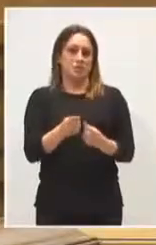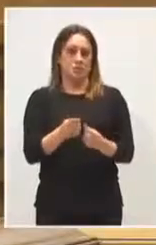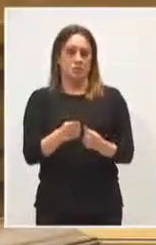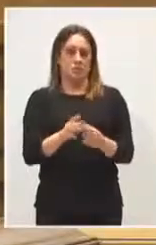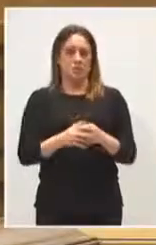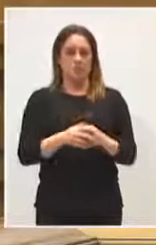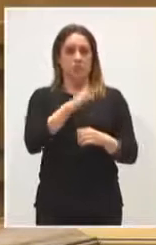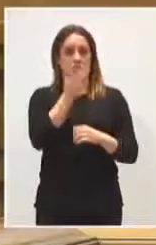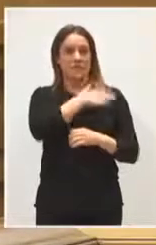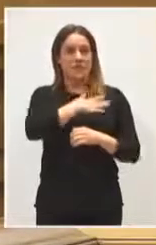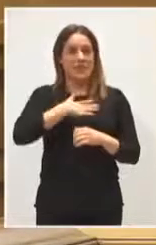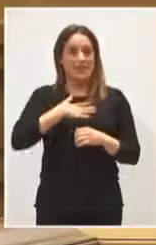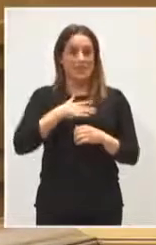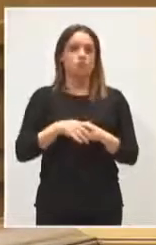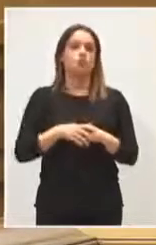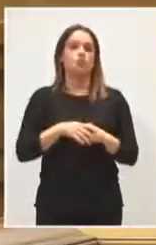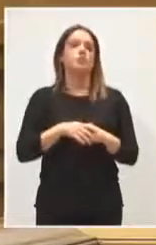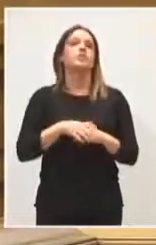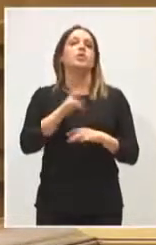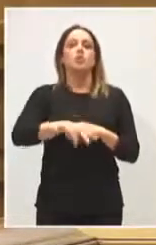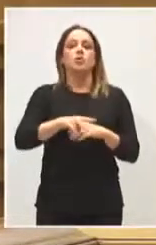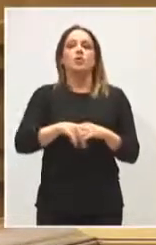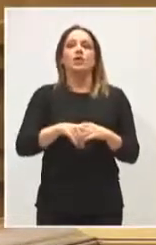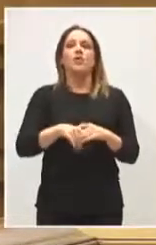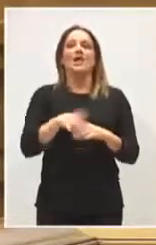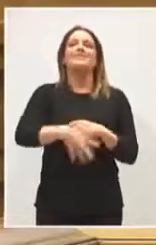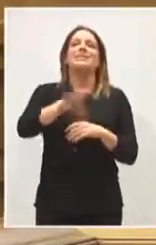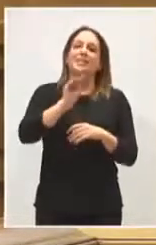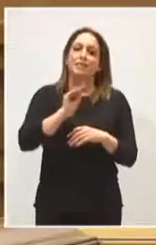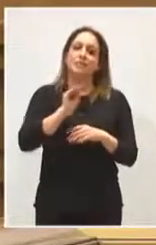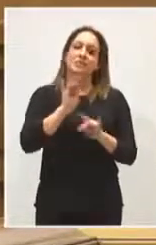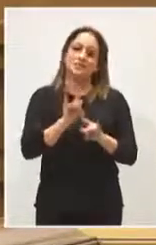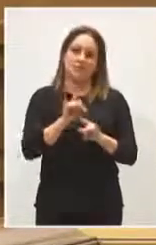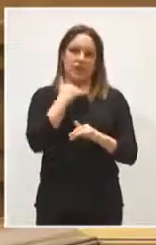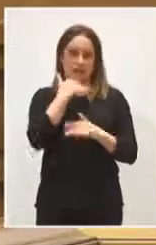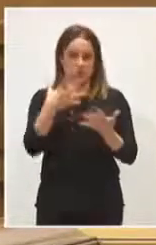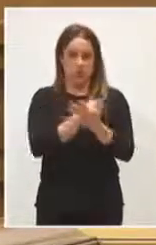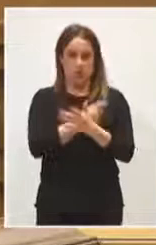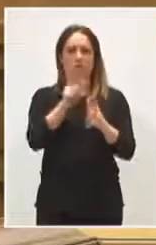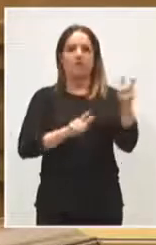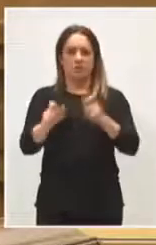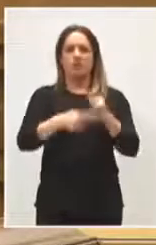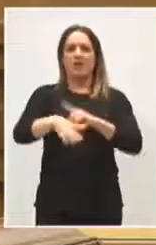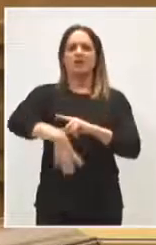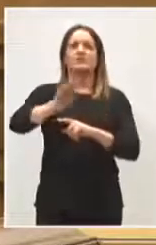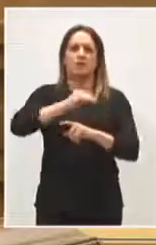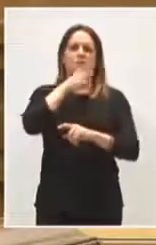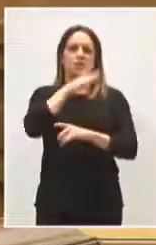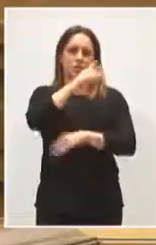Y por eso pretendemos, porque nunca terminamos de entender, aunque la verdad, que casi todos los españoles entenderían por qué se hizo,